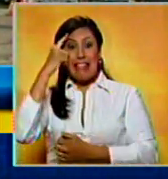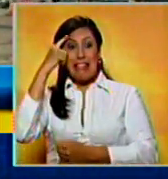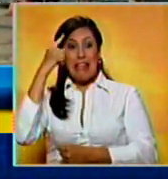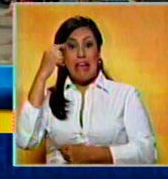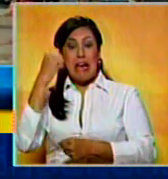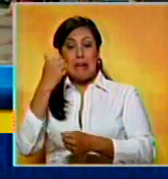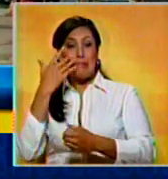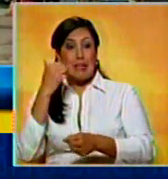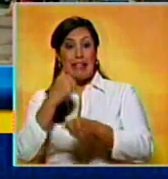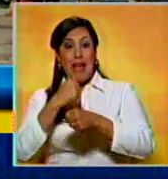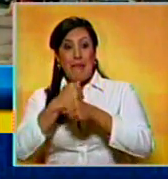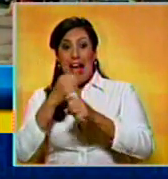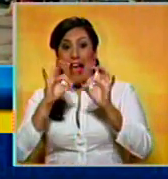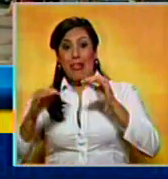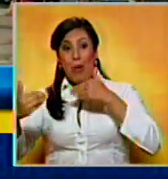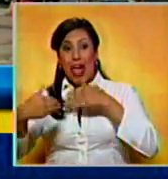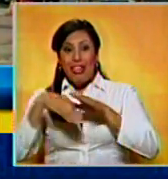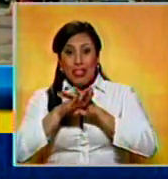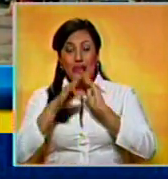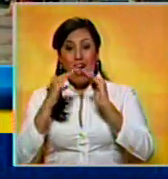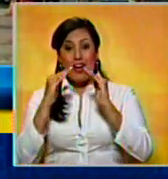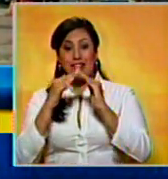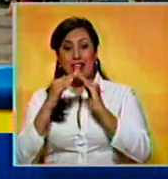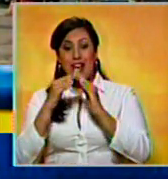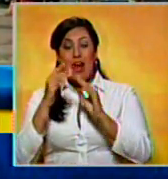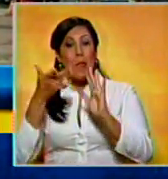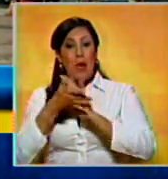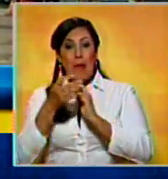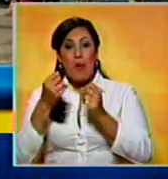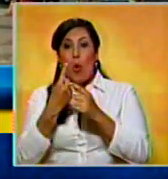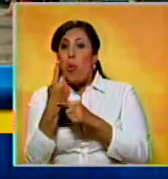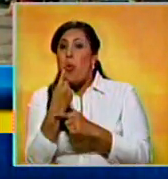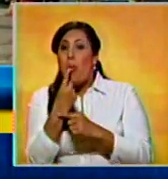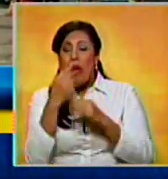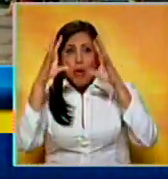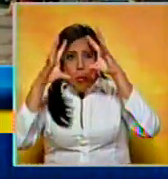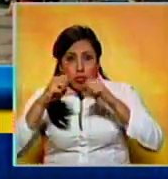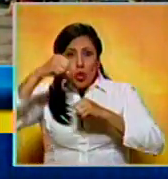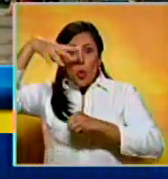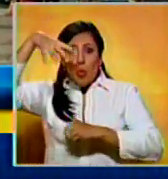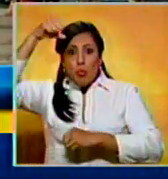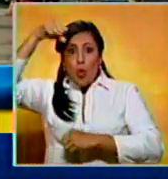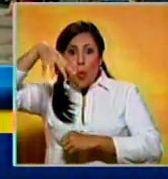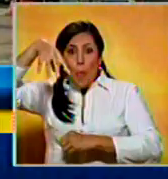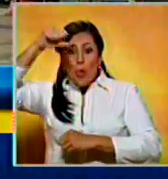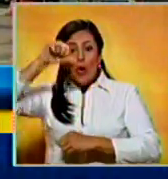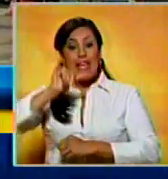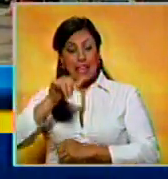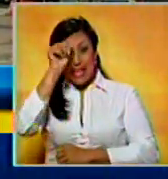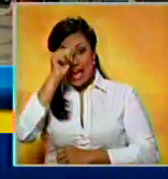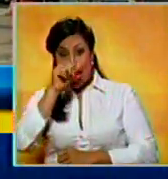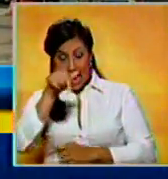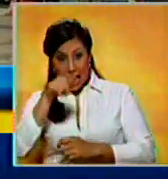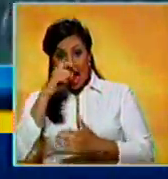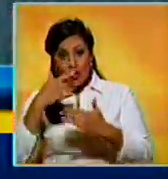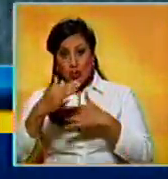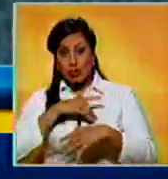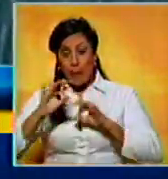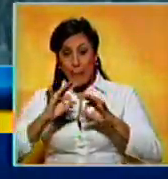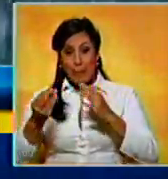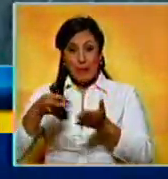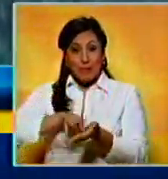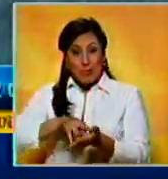encerrados. Llegamos al grado de usar velas por los apagones y este año estoy preparándome más.